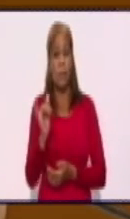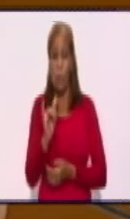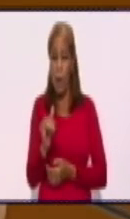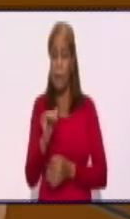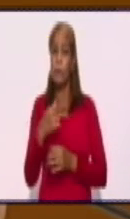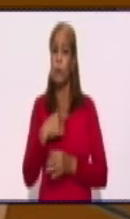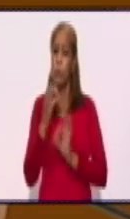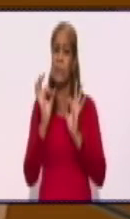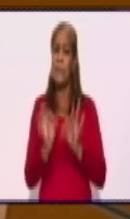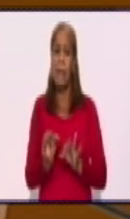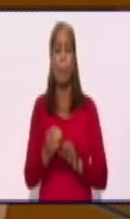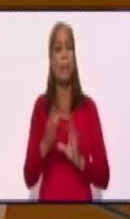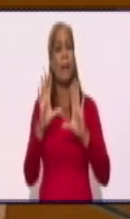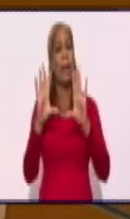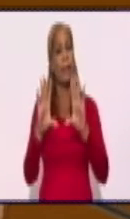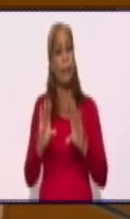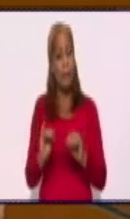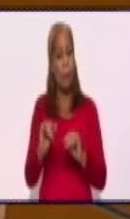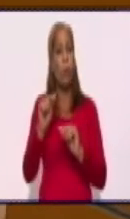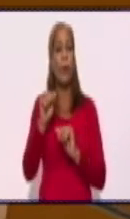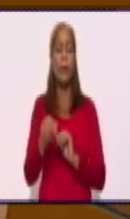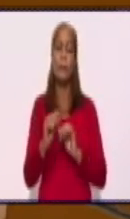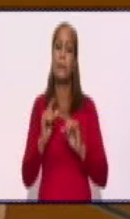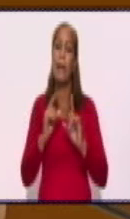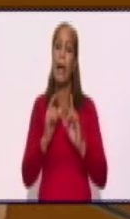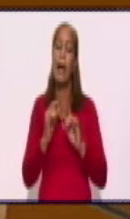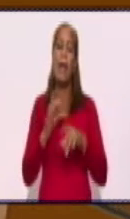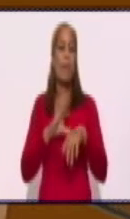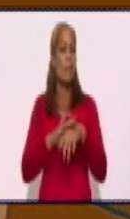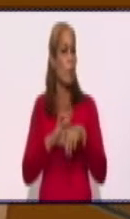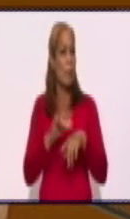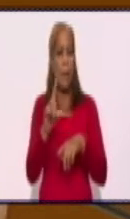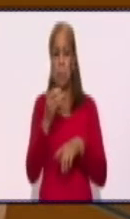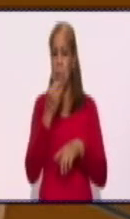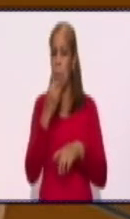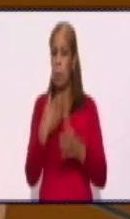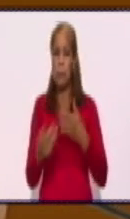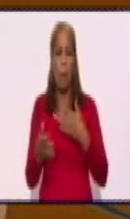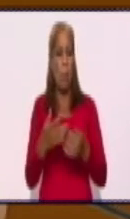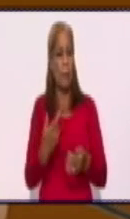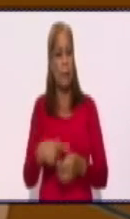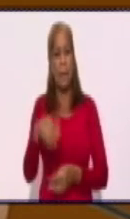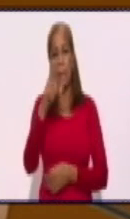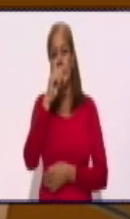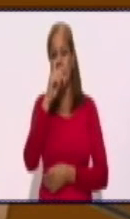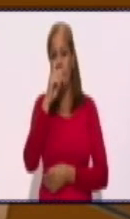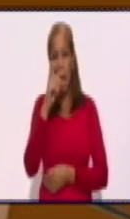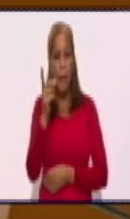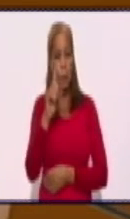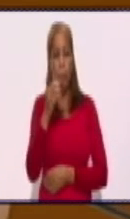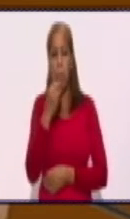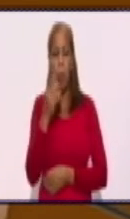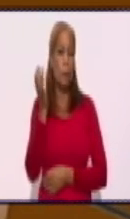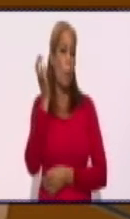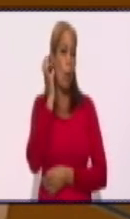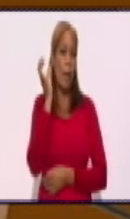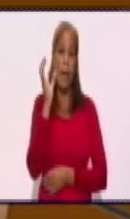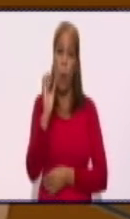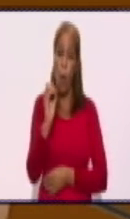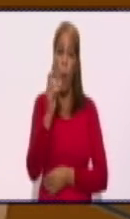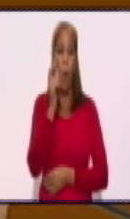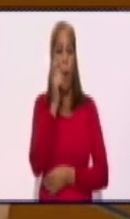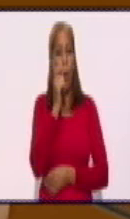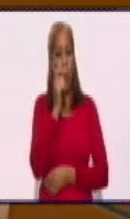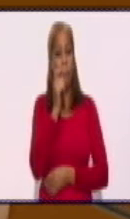siempre digo, esta enfermedad no hace distinciones ni en edad, ni en sexo, ni en raza. Y